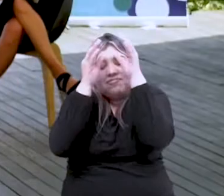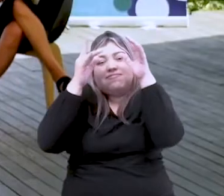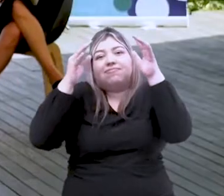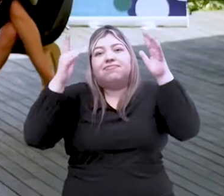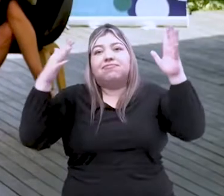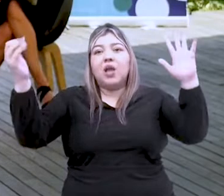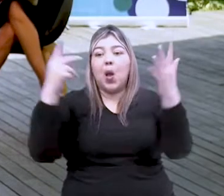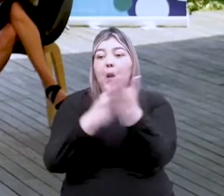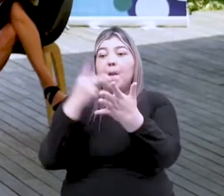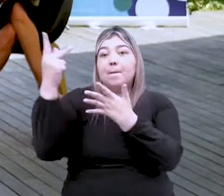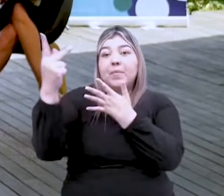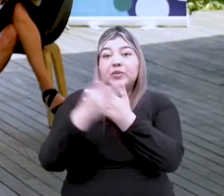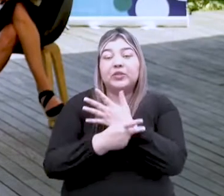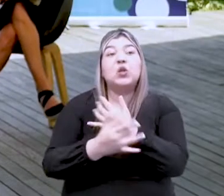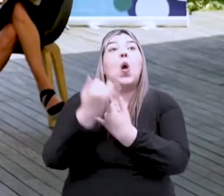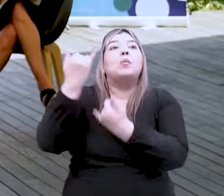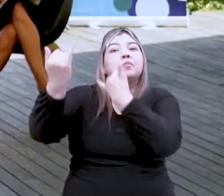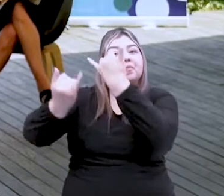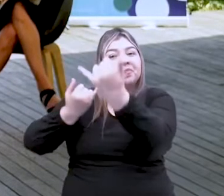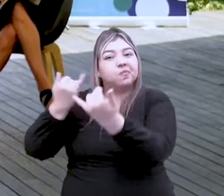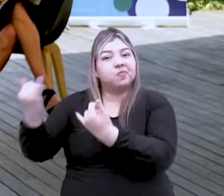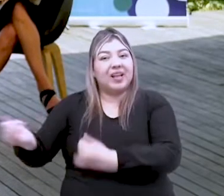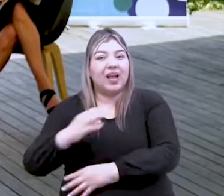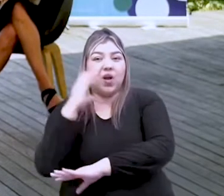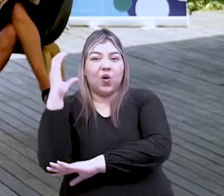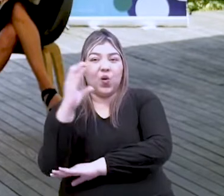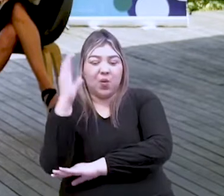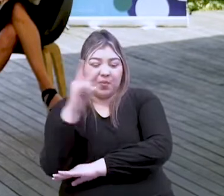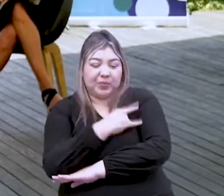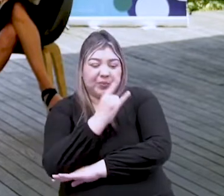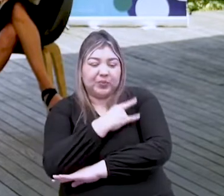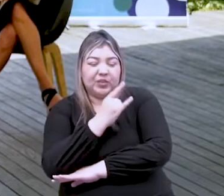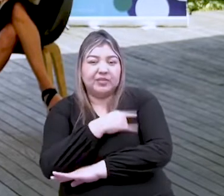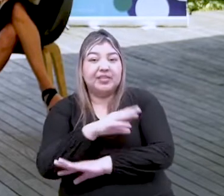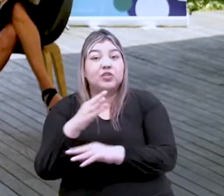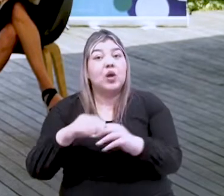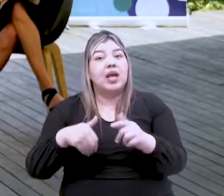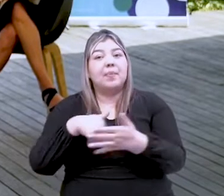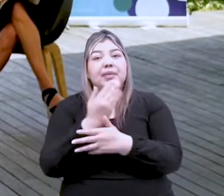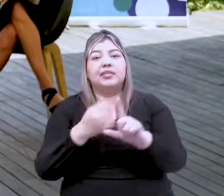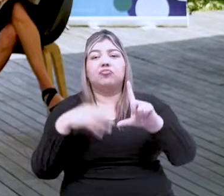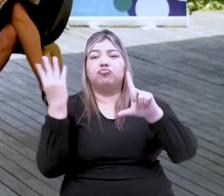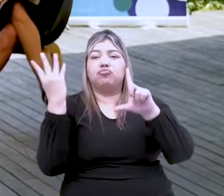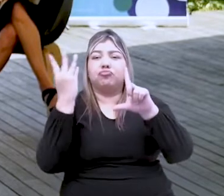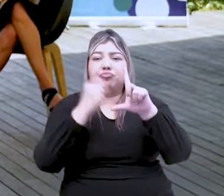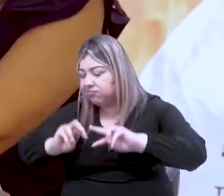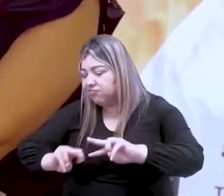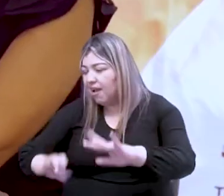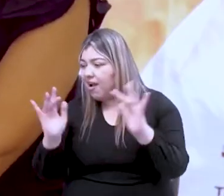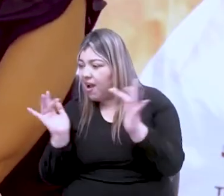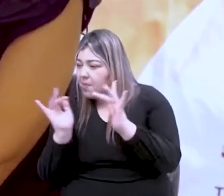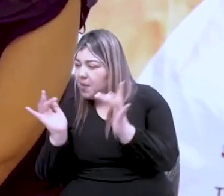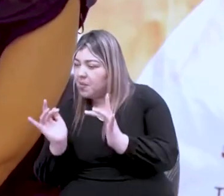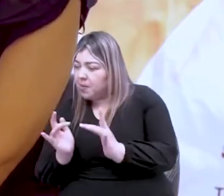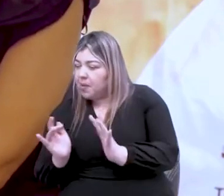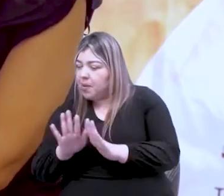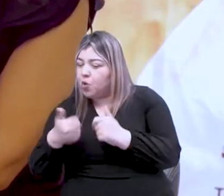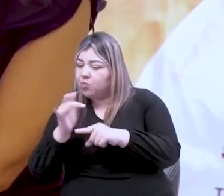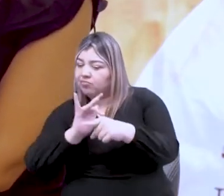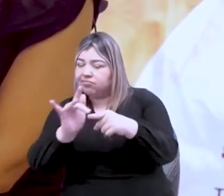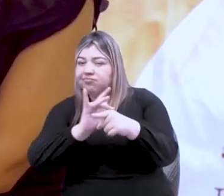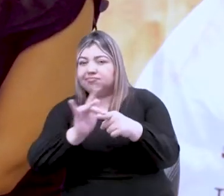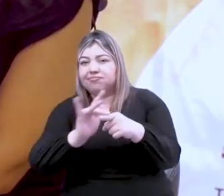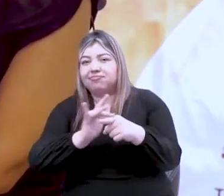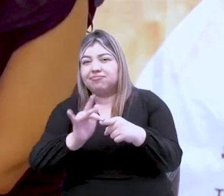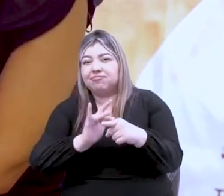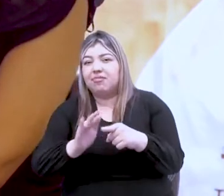llegaron las universidades de Colombia, encabezadas por Eafit, y la convocatoria pronto tendrá más universidades por todo el territorio. Y con eso lograremos